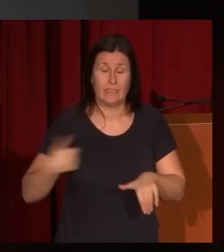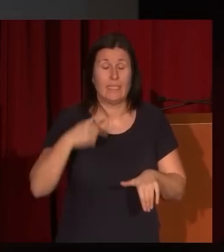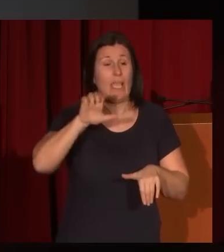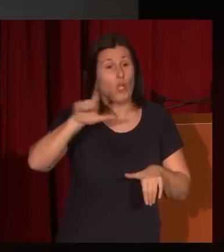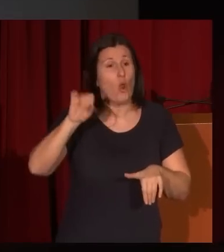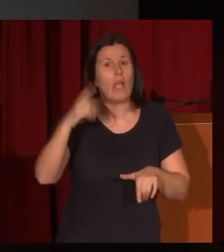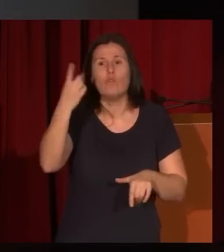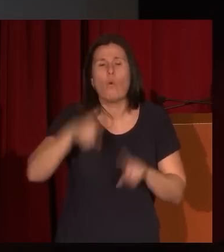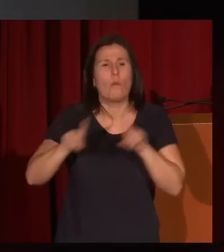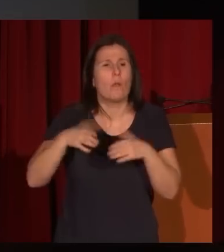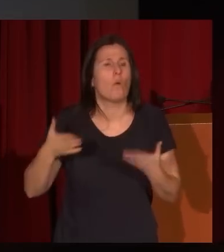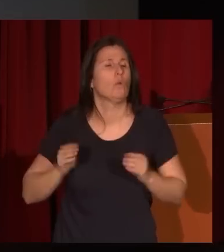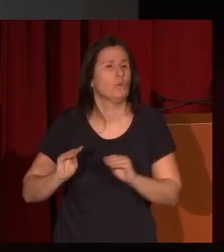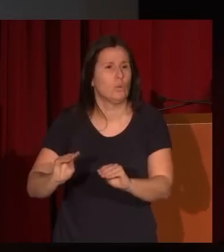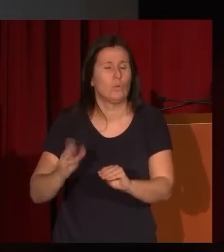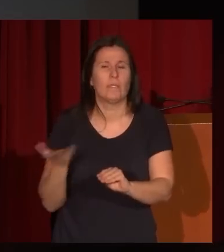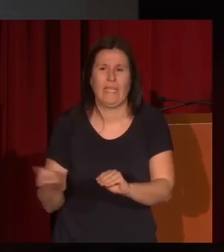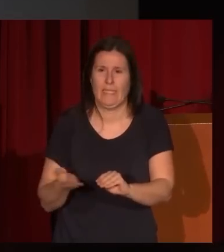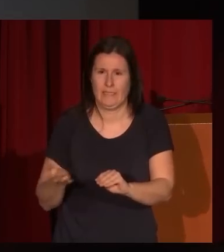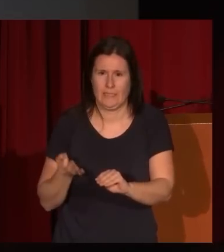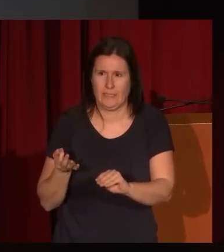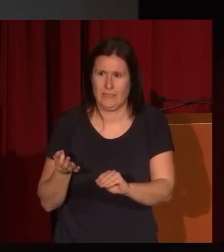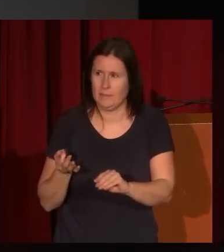problemas que tiene es su...